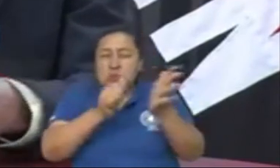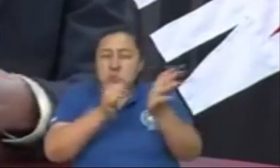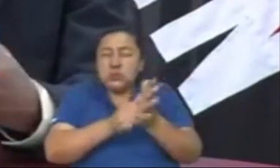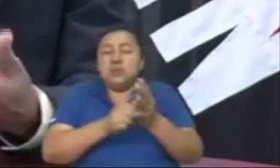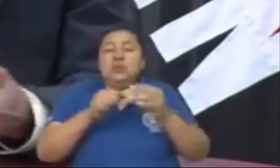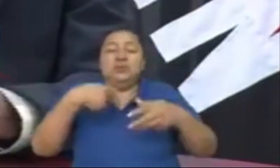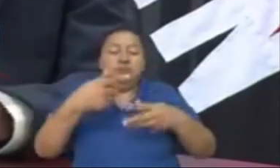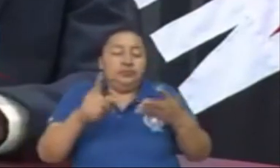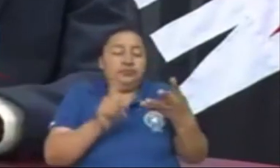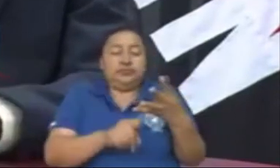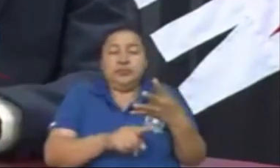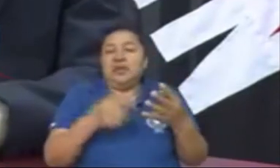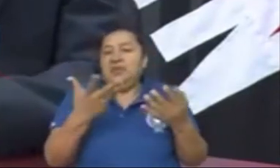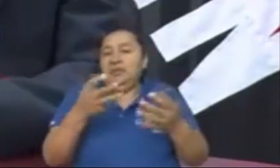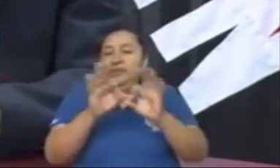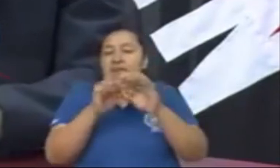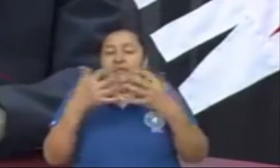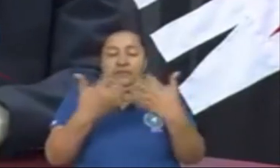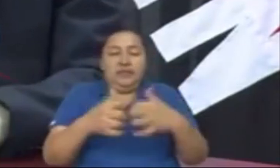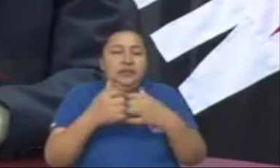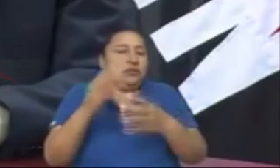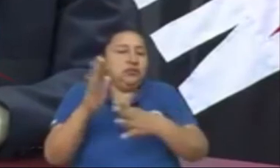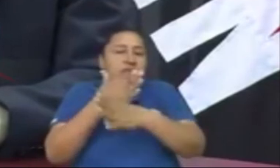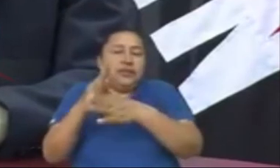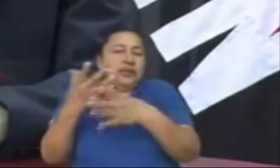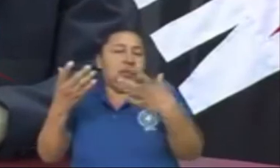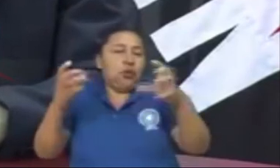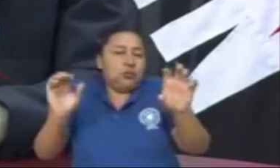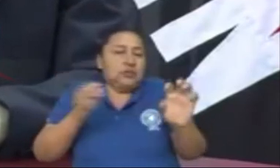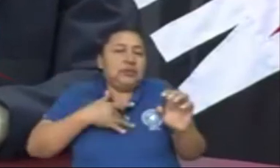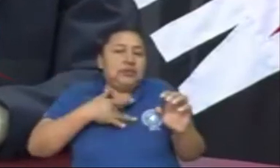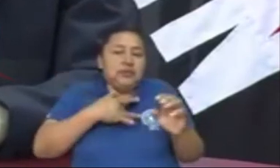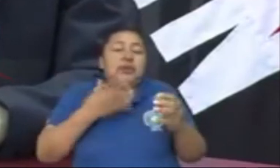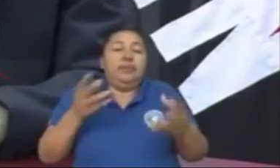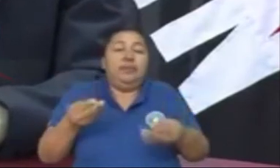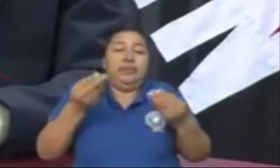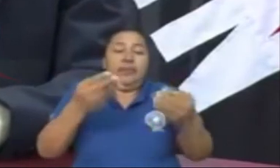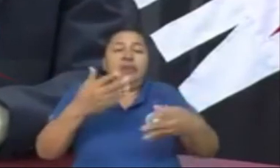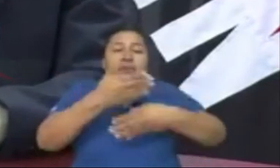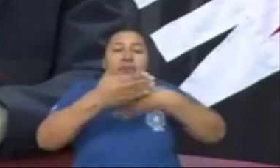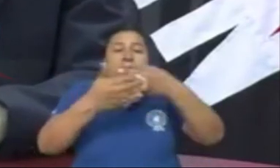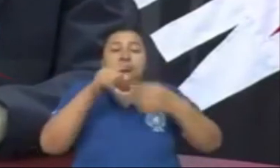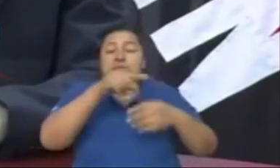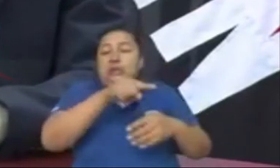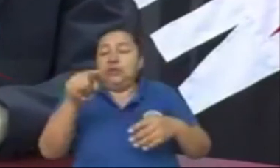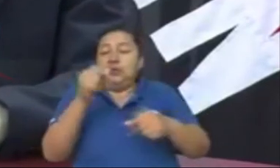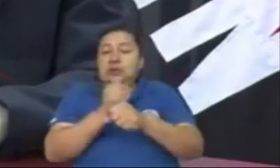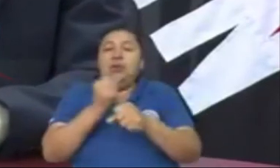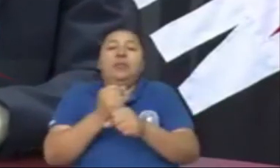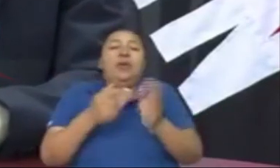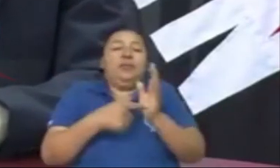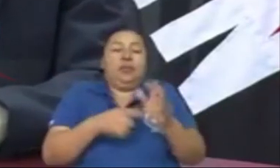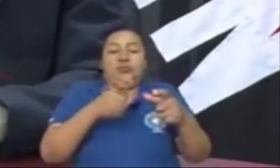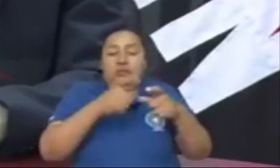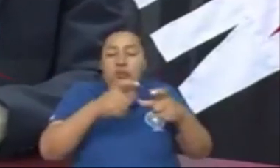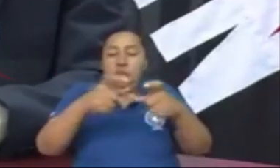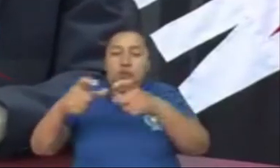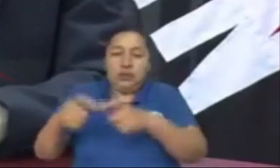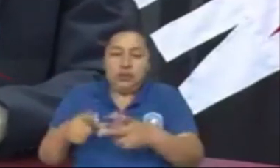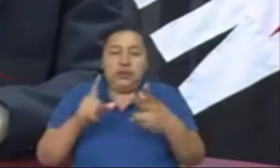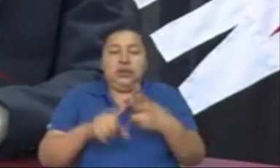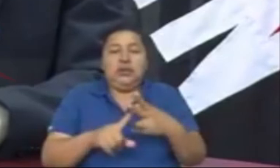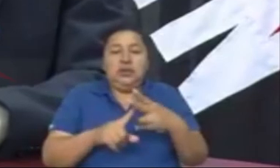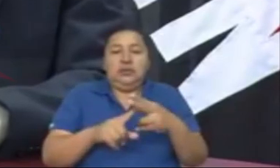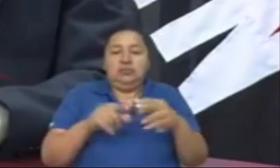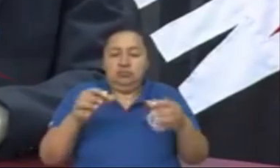la fabricación de todo tipo de componentes que son necesarios para la construcción de estas obras, como los adoquines, bordillos.